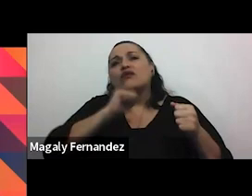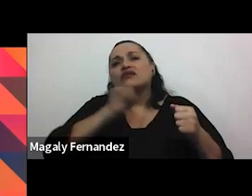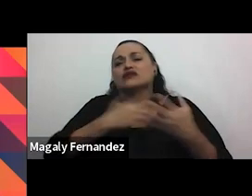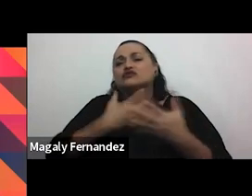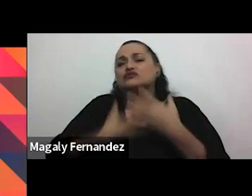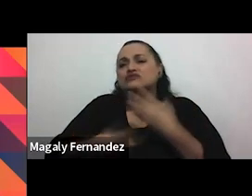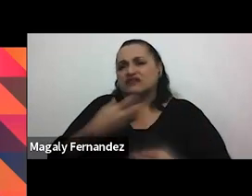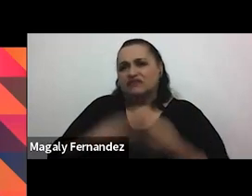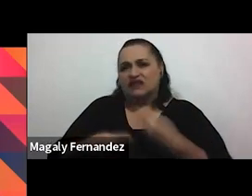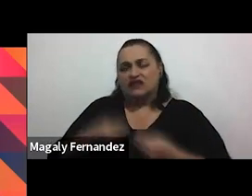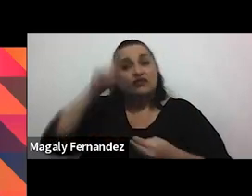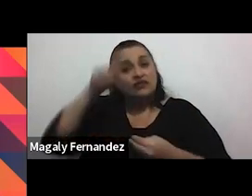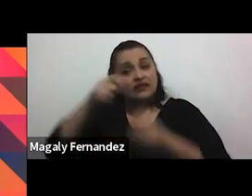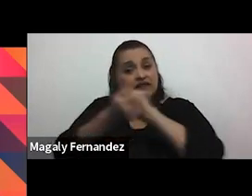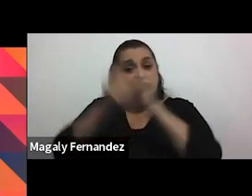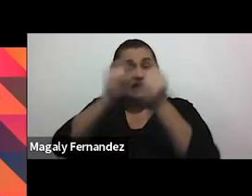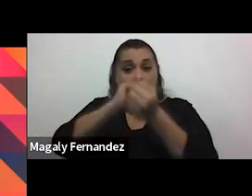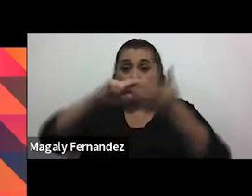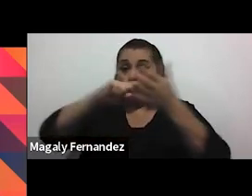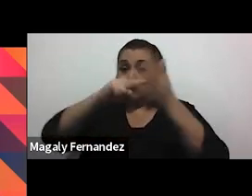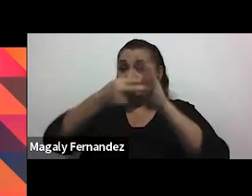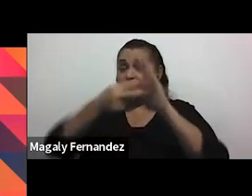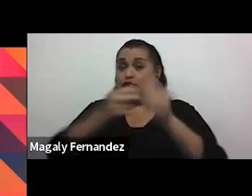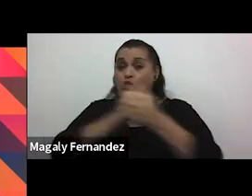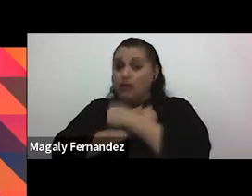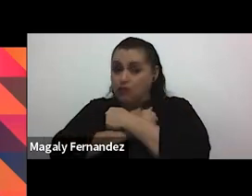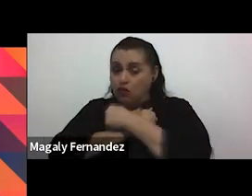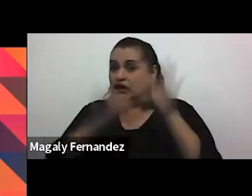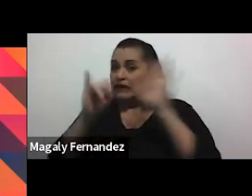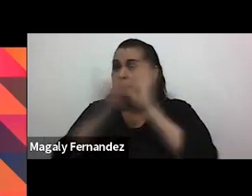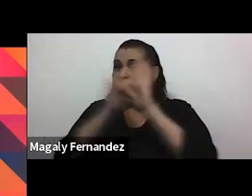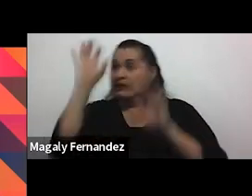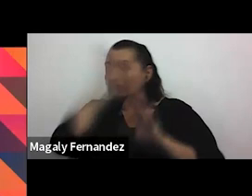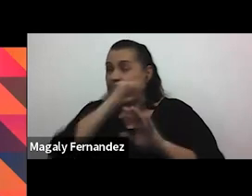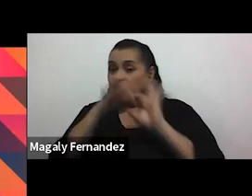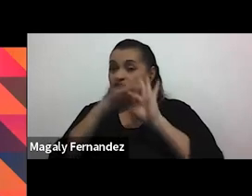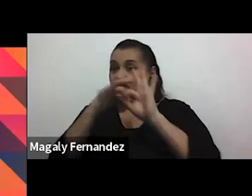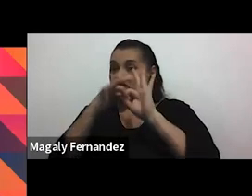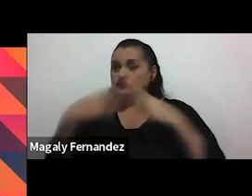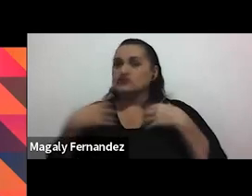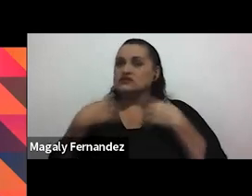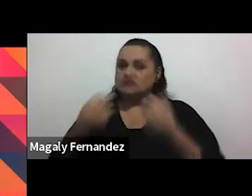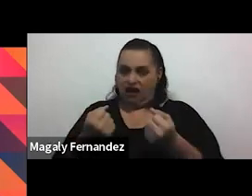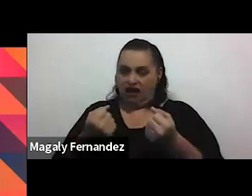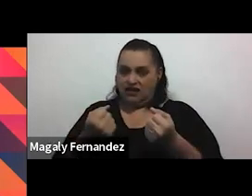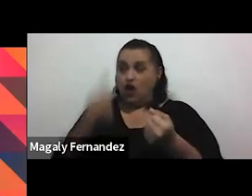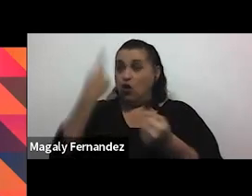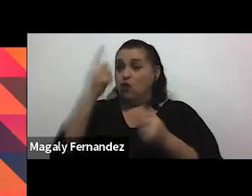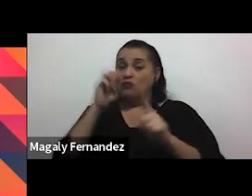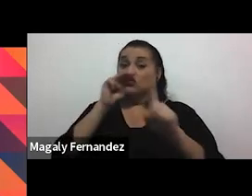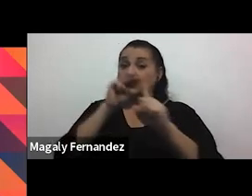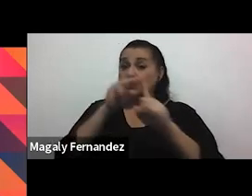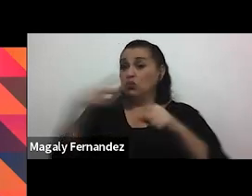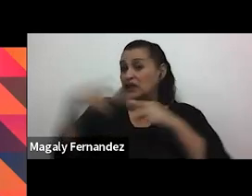cambiar el concepto de amor para poder identificar realmente cuando una relación es plenamente sana. ¿Por qué un motivo para dejar una relación